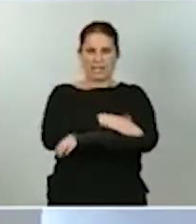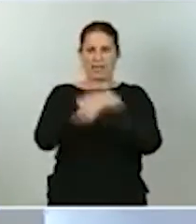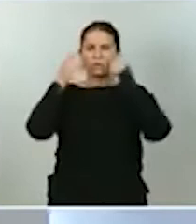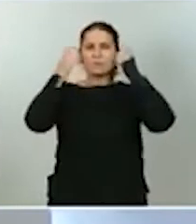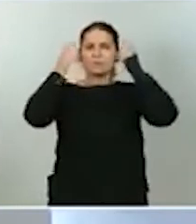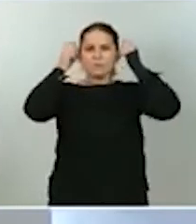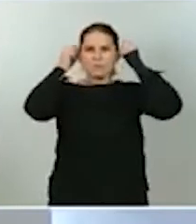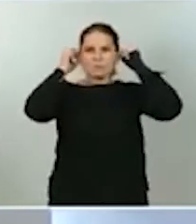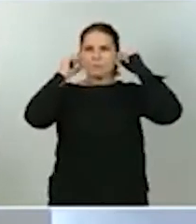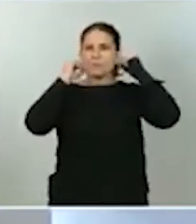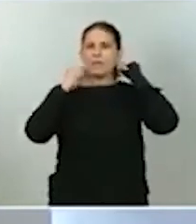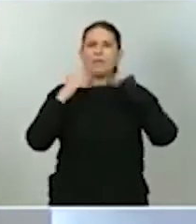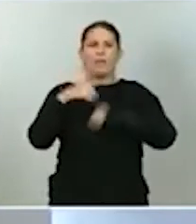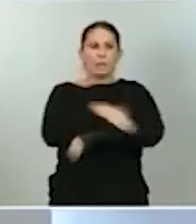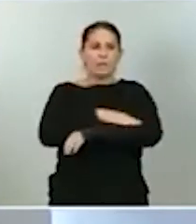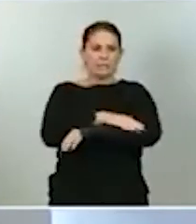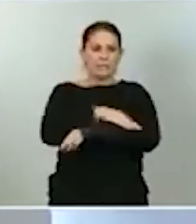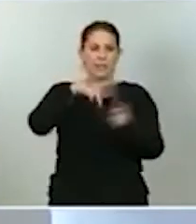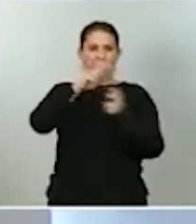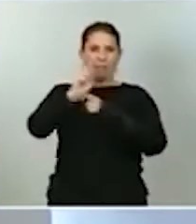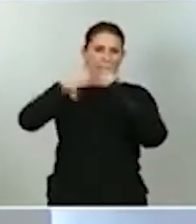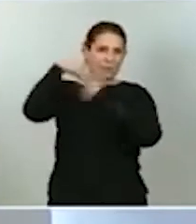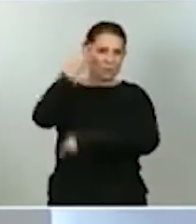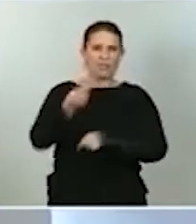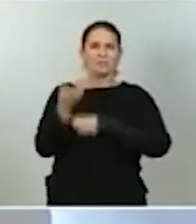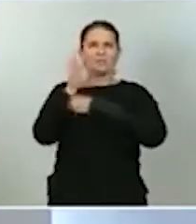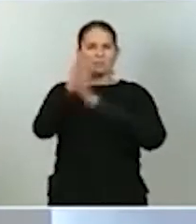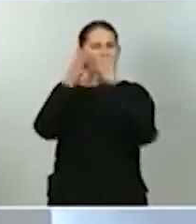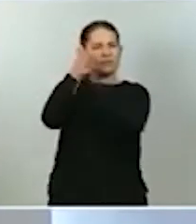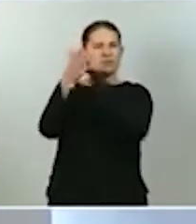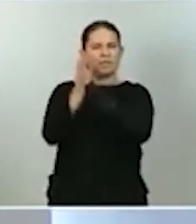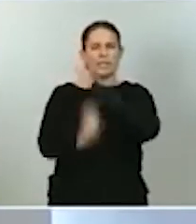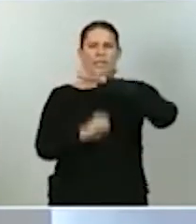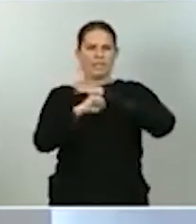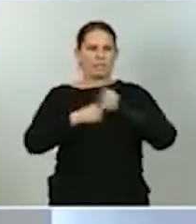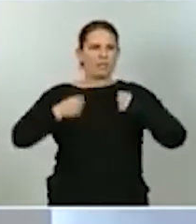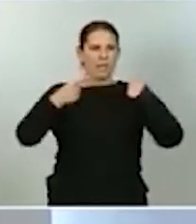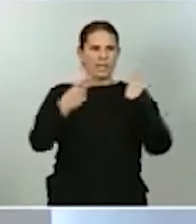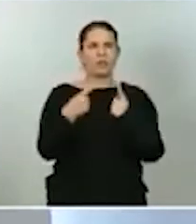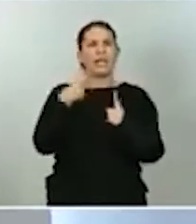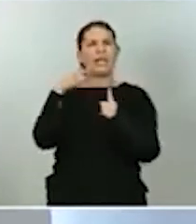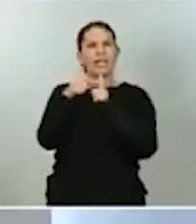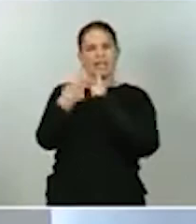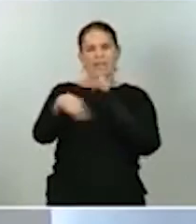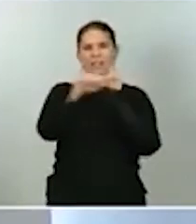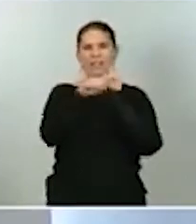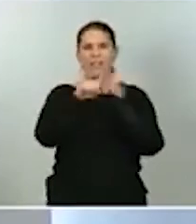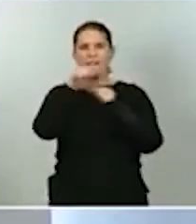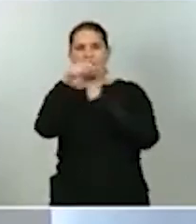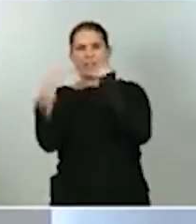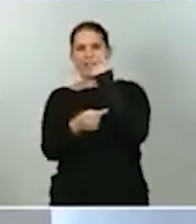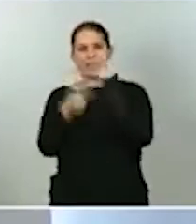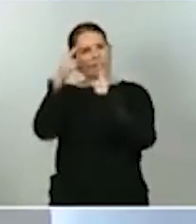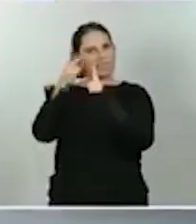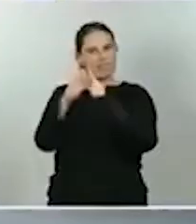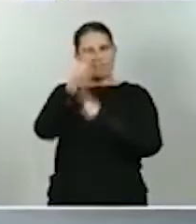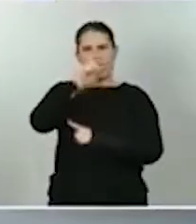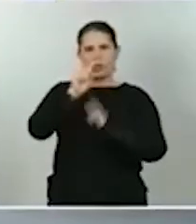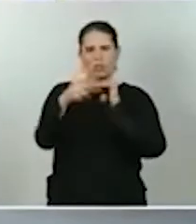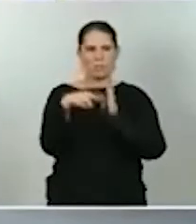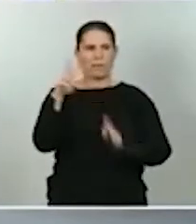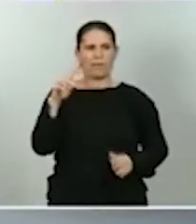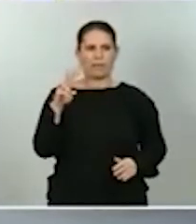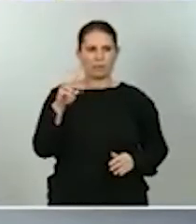ofrecerá los detalles del techo de gasto y la referencia de déficit para el año 2021. El ejercicio de